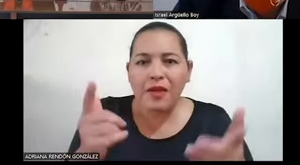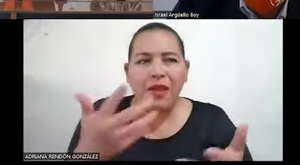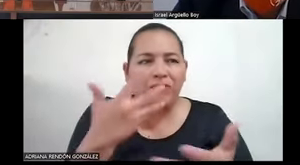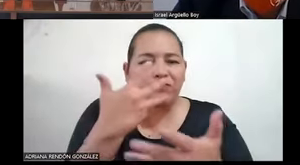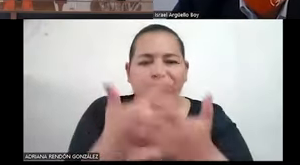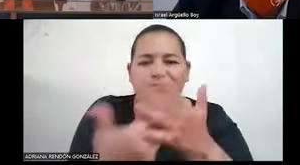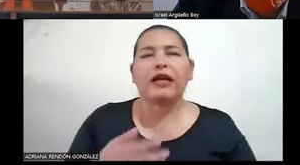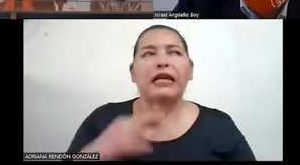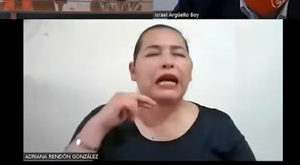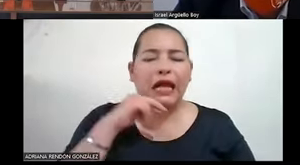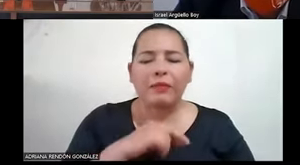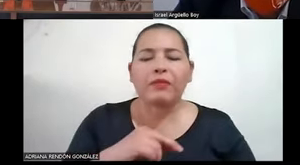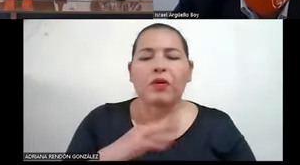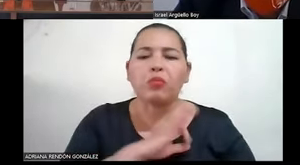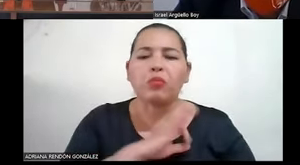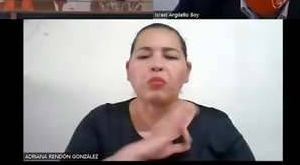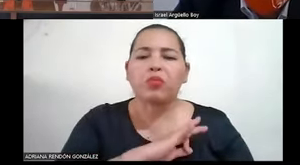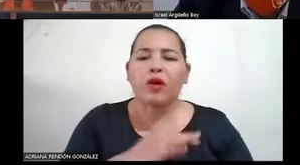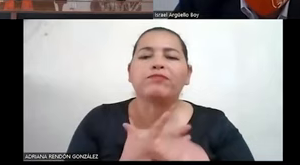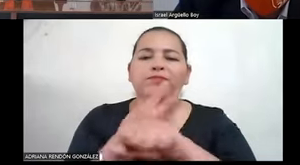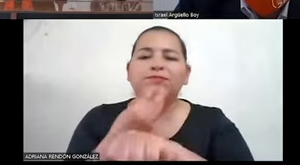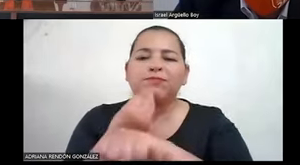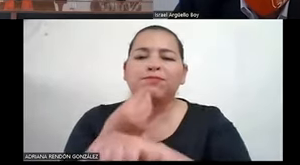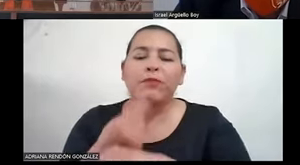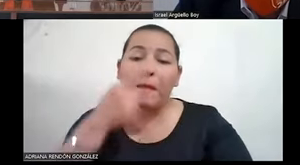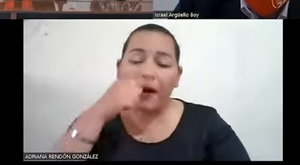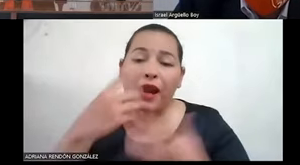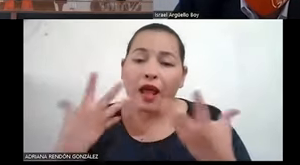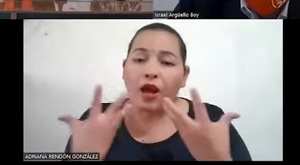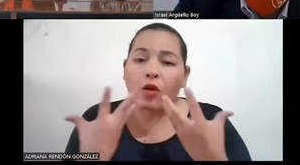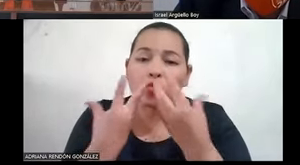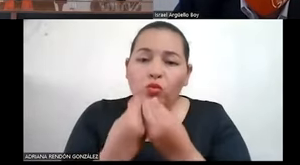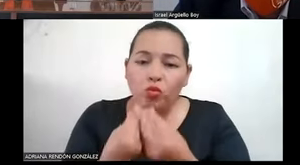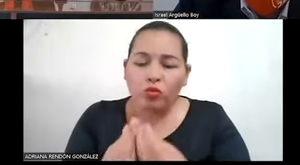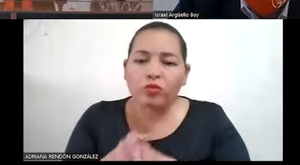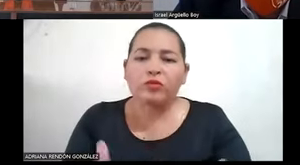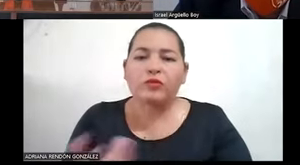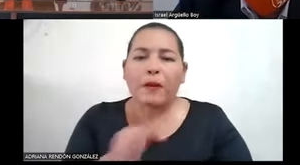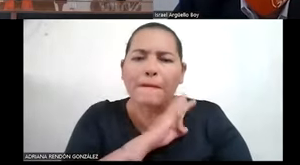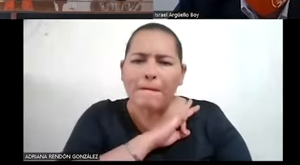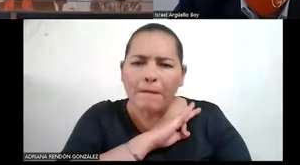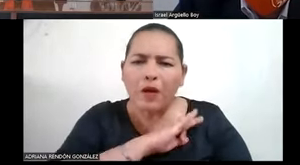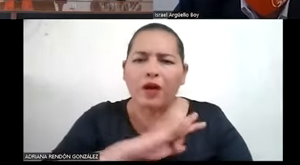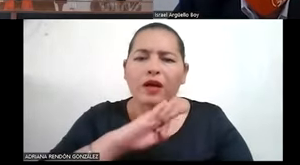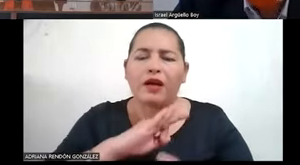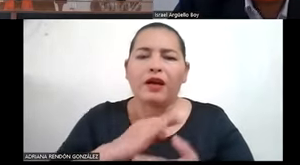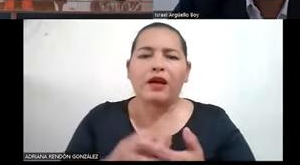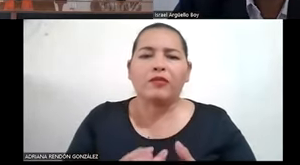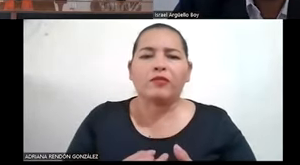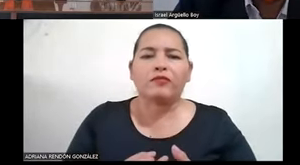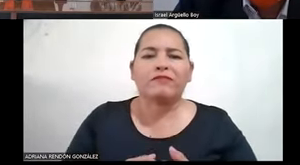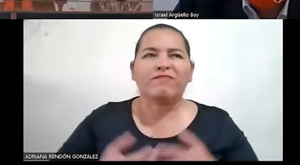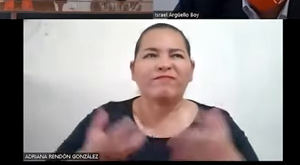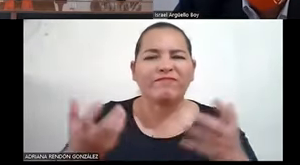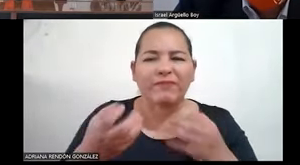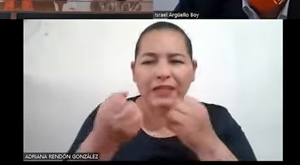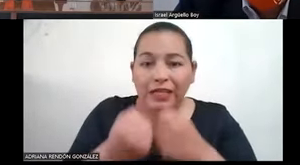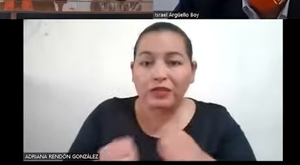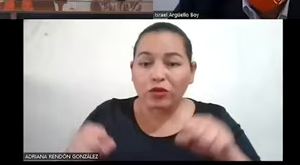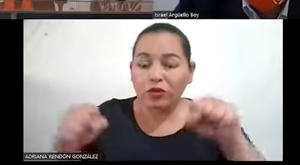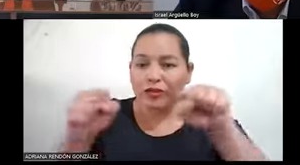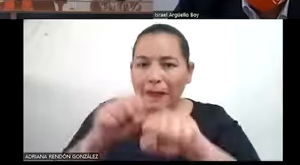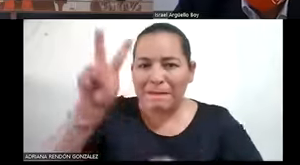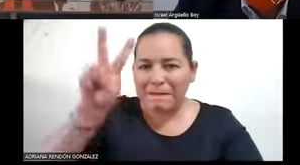responsable, para que juntas, juntos podamos generar una sociedad incluyente